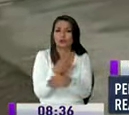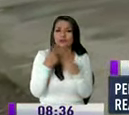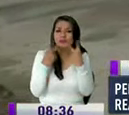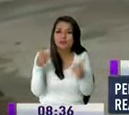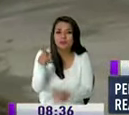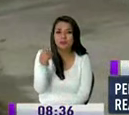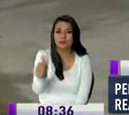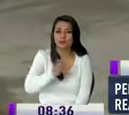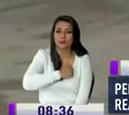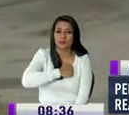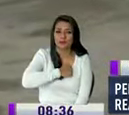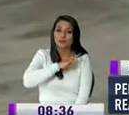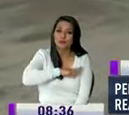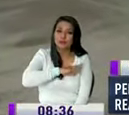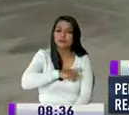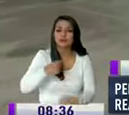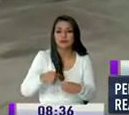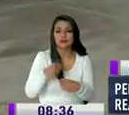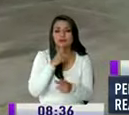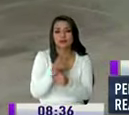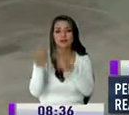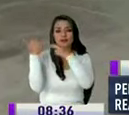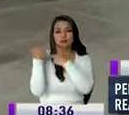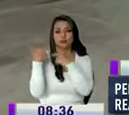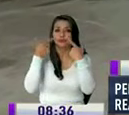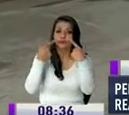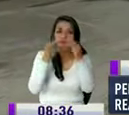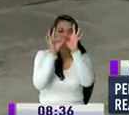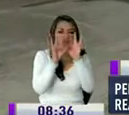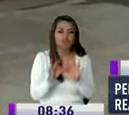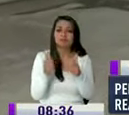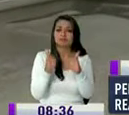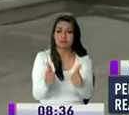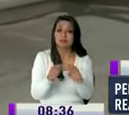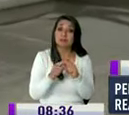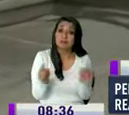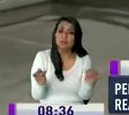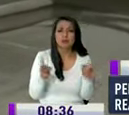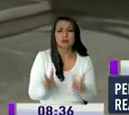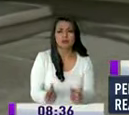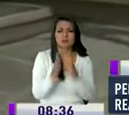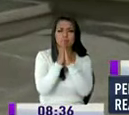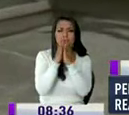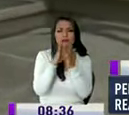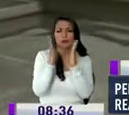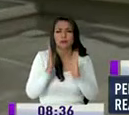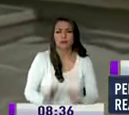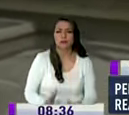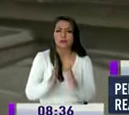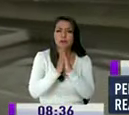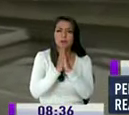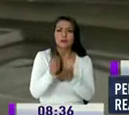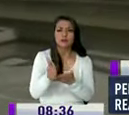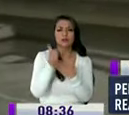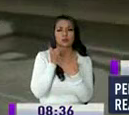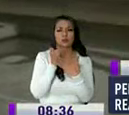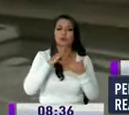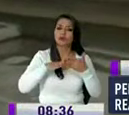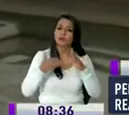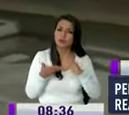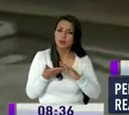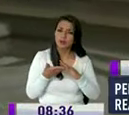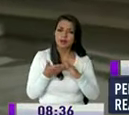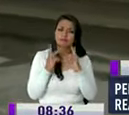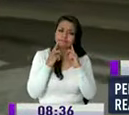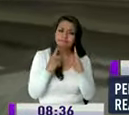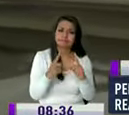nosotros claro como municipios es nuestra responsabilidad mantenerlos en buenas condiciones pero también pedimos a la comunidad que nos ayude a mantenerlos igual muchas